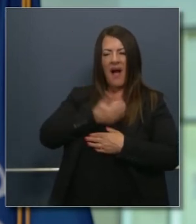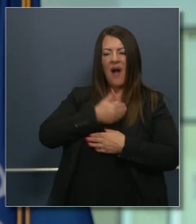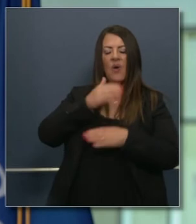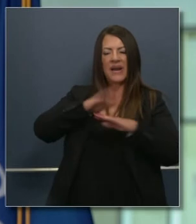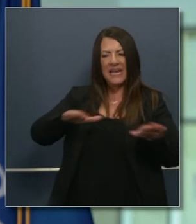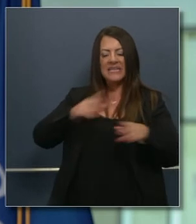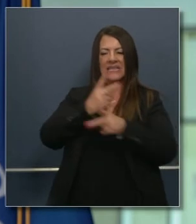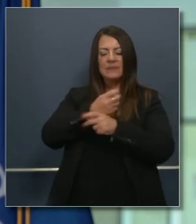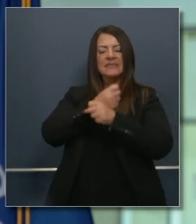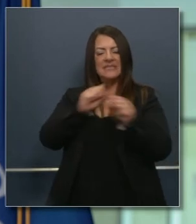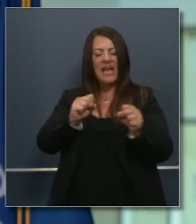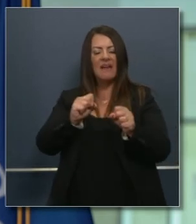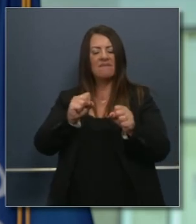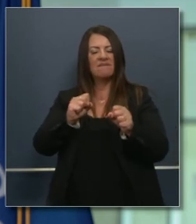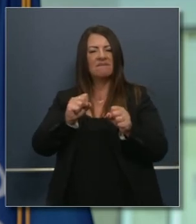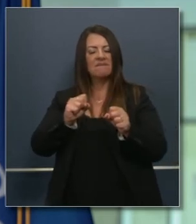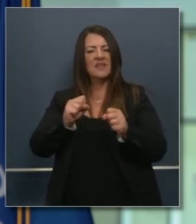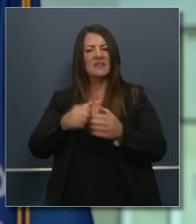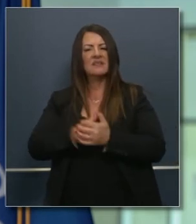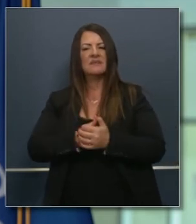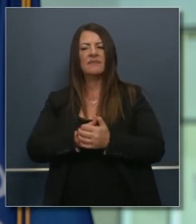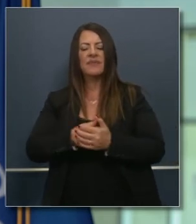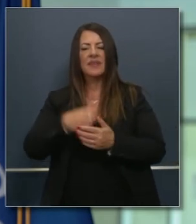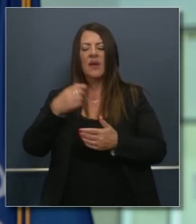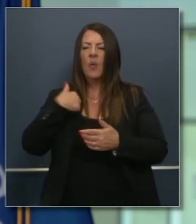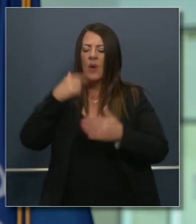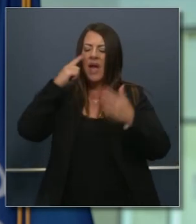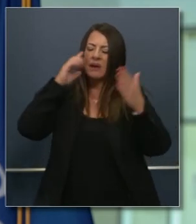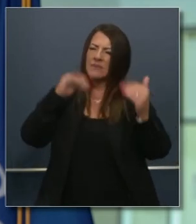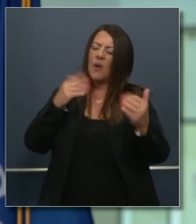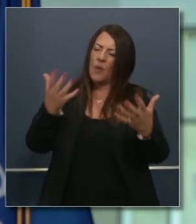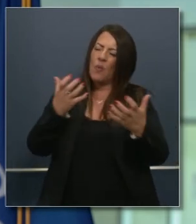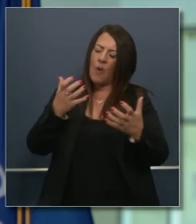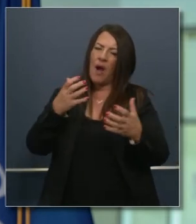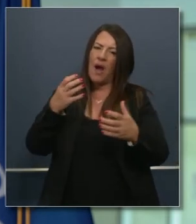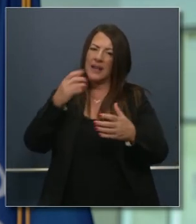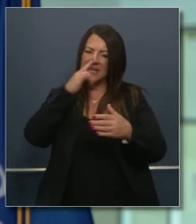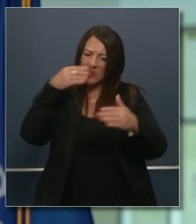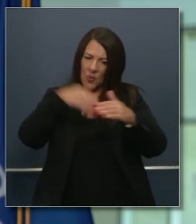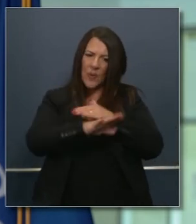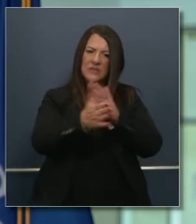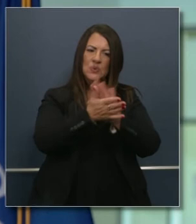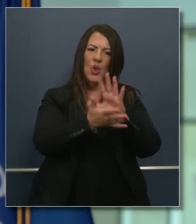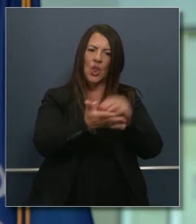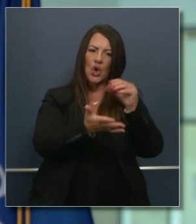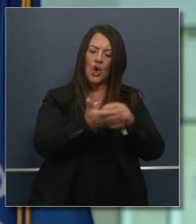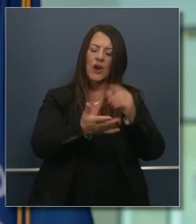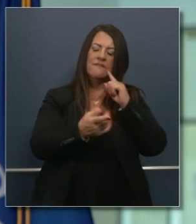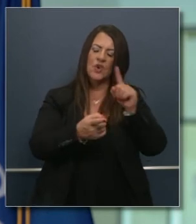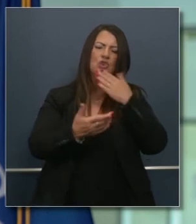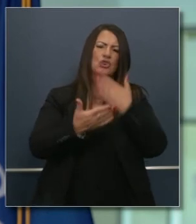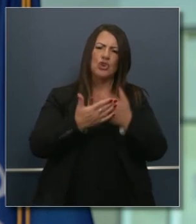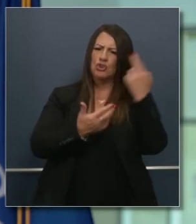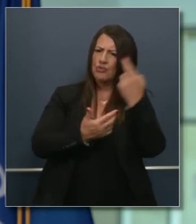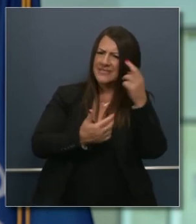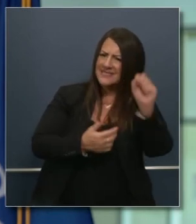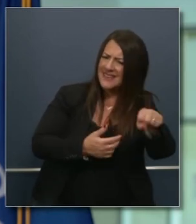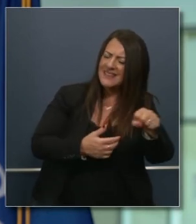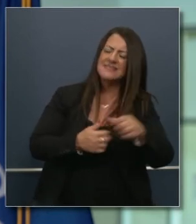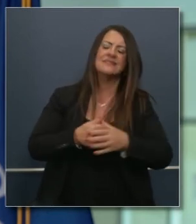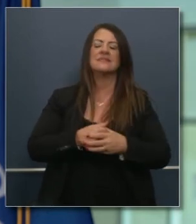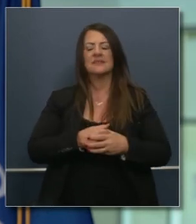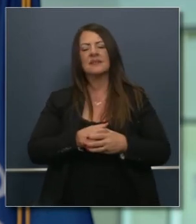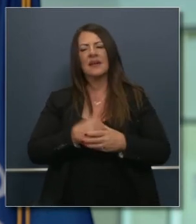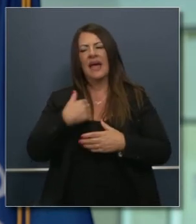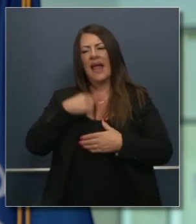comparten es que sigamos saludables podamos ser educados y que lo más pronto posible podamos tener educación presencial y